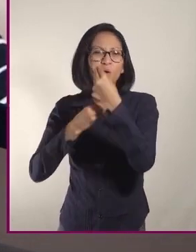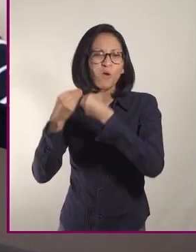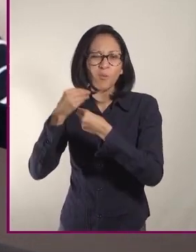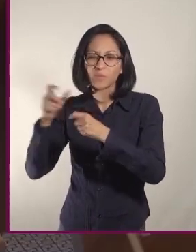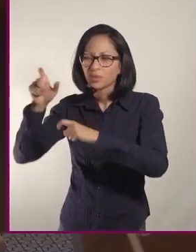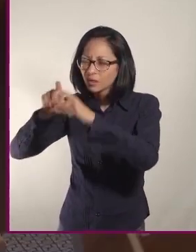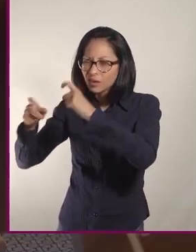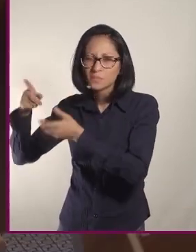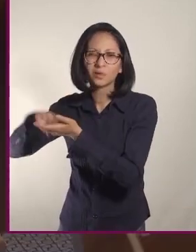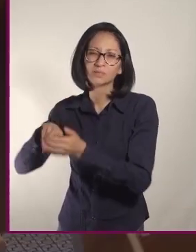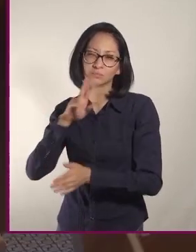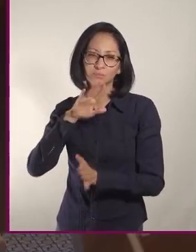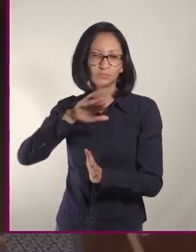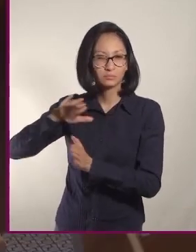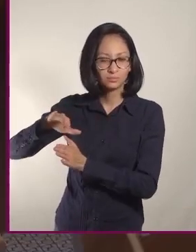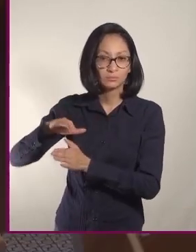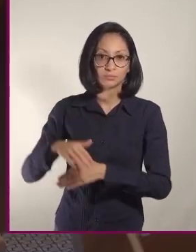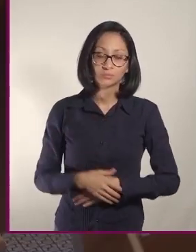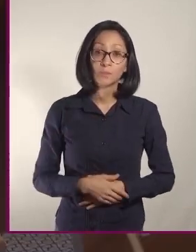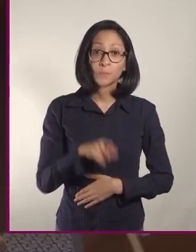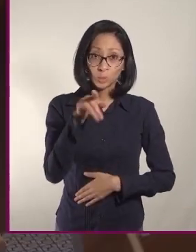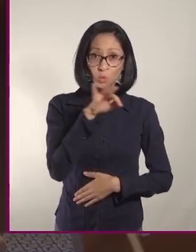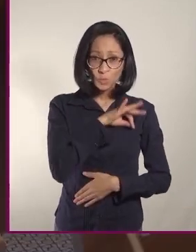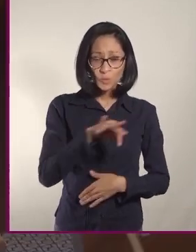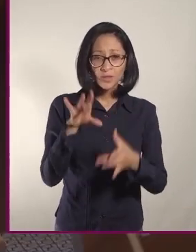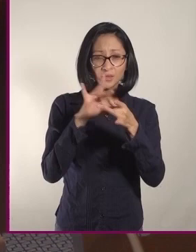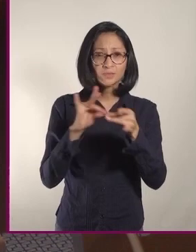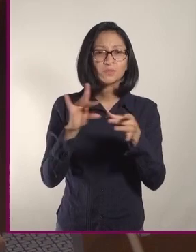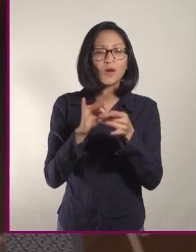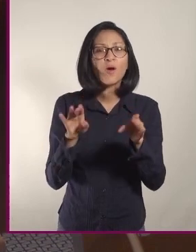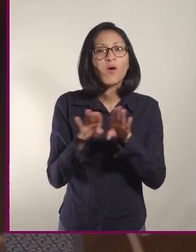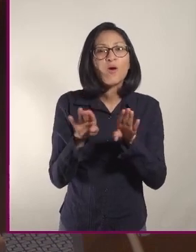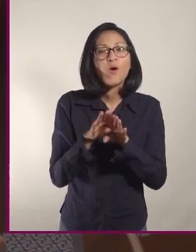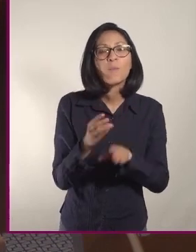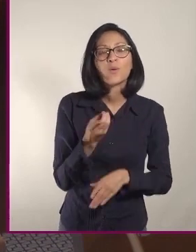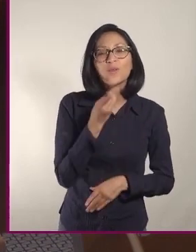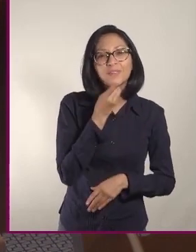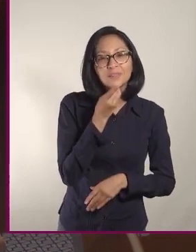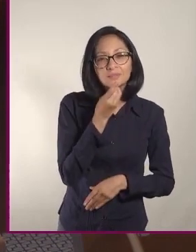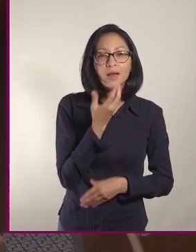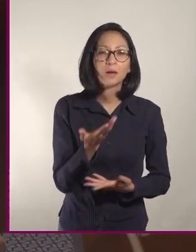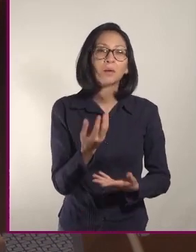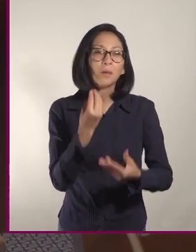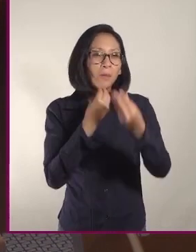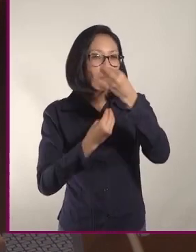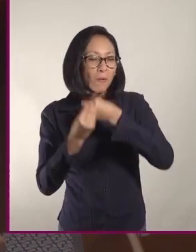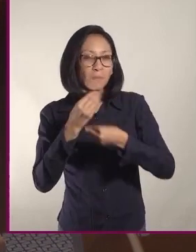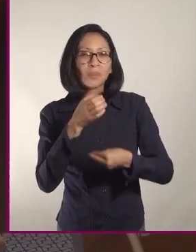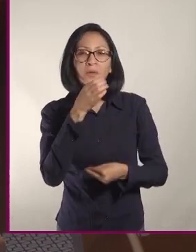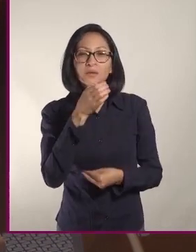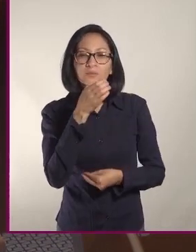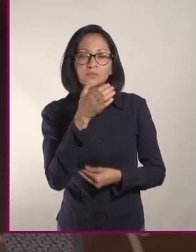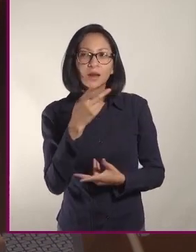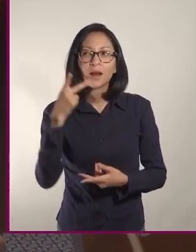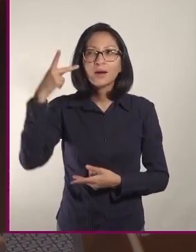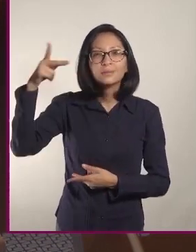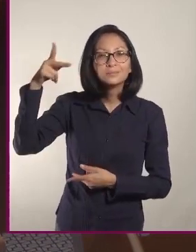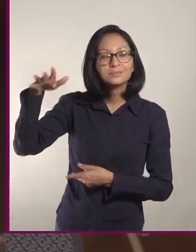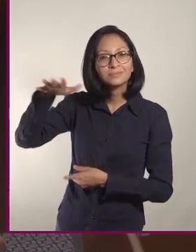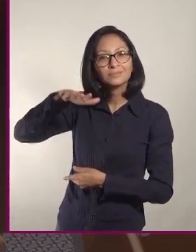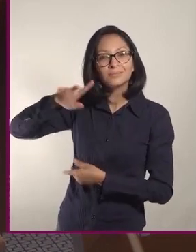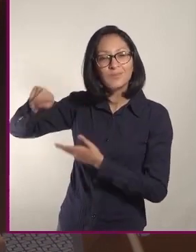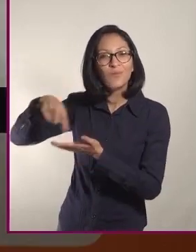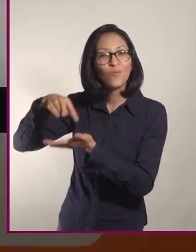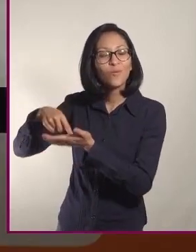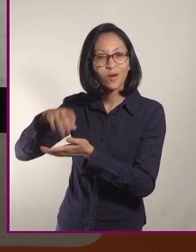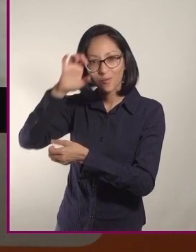procesadas. Jimena, ¿nos podrías describir detalladamente cómo sería un desayuno, una comida y una cena típicos dentro de la dieta mediterránea?